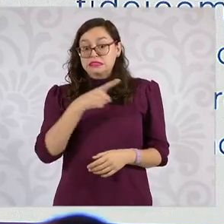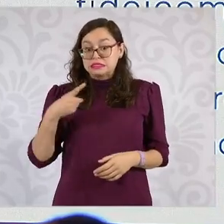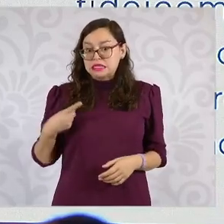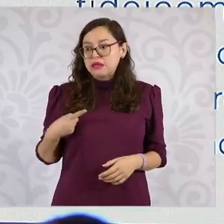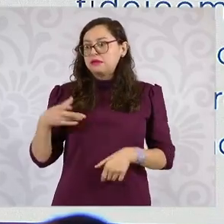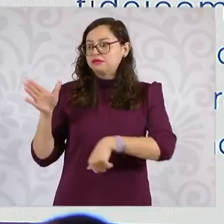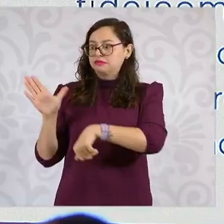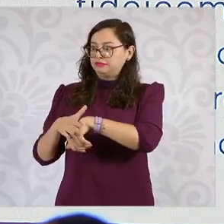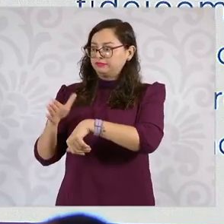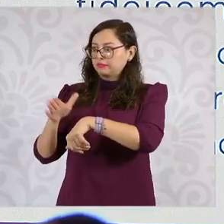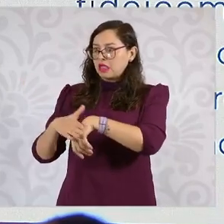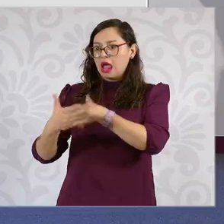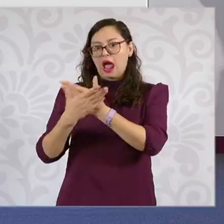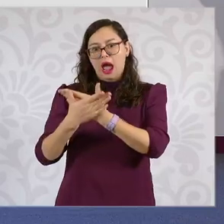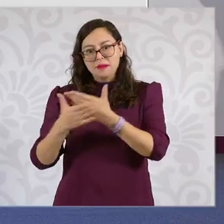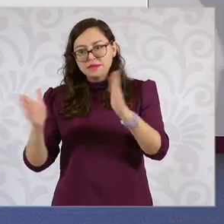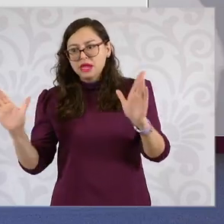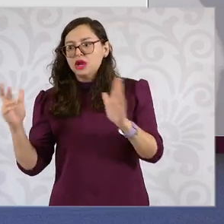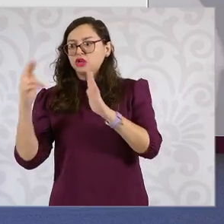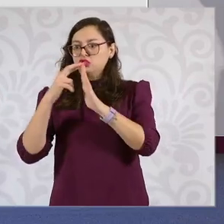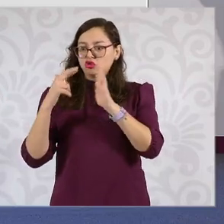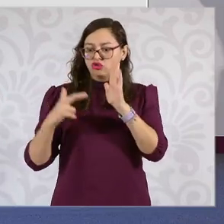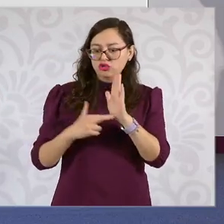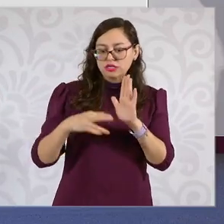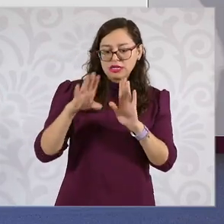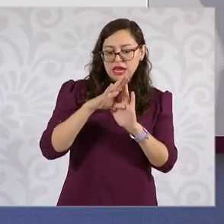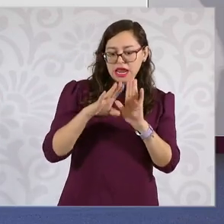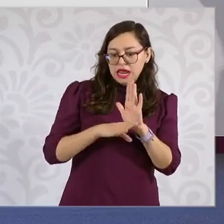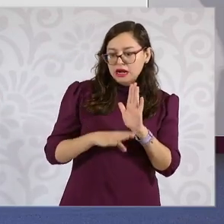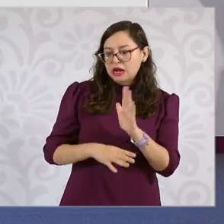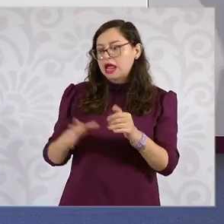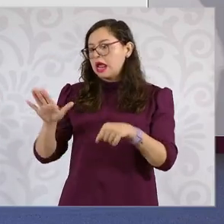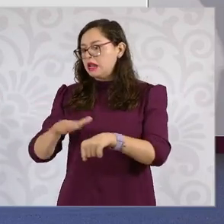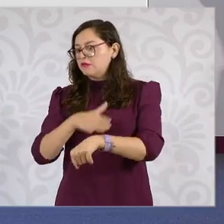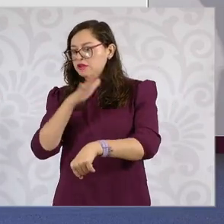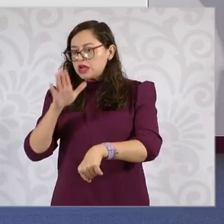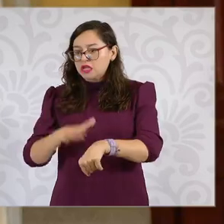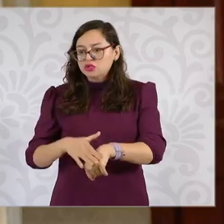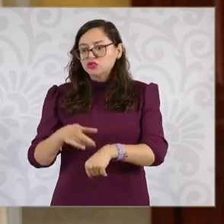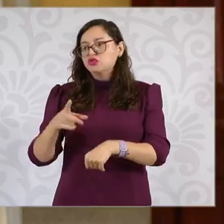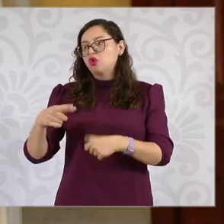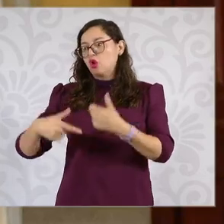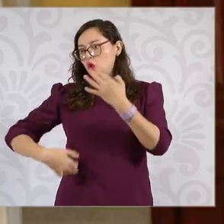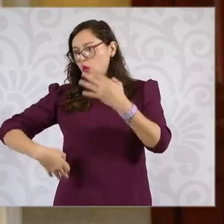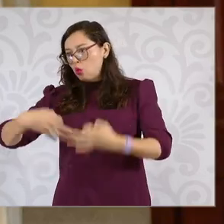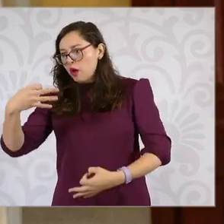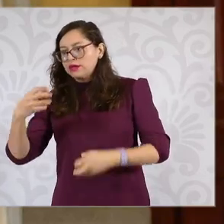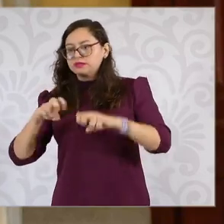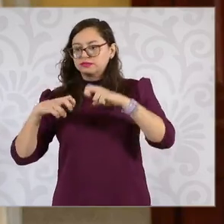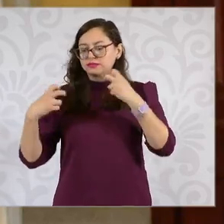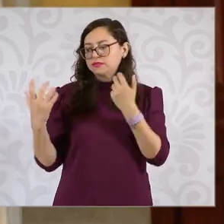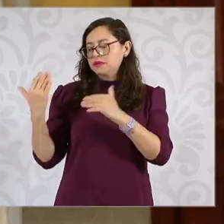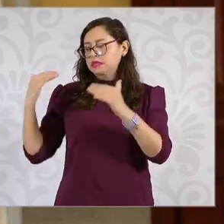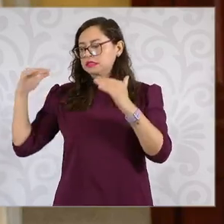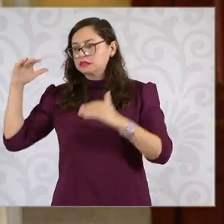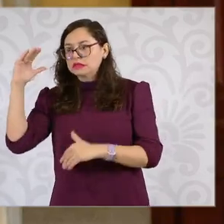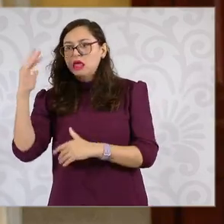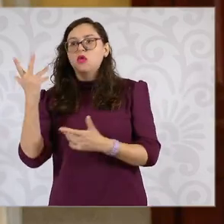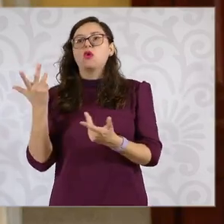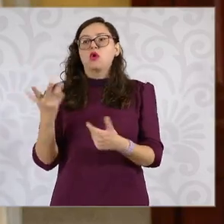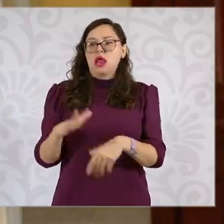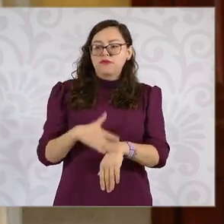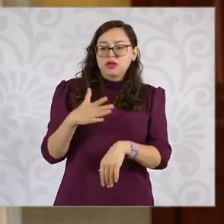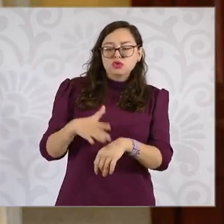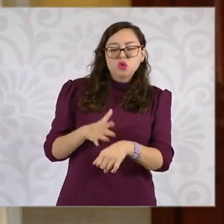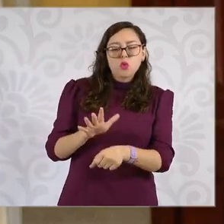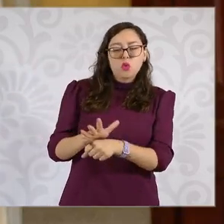abierta, que hubiera requisitos de ocho y nueve de promedio para poder ser juez, magistrado o ministro, que